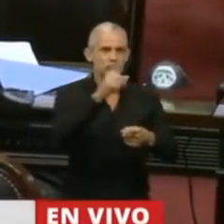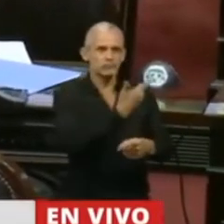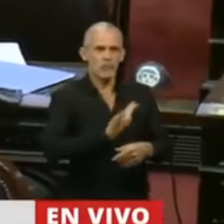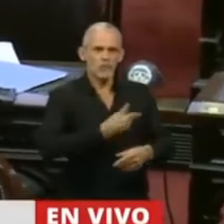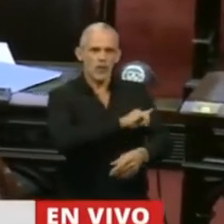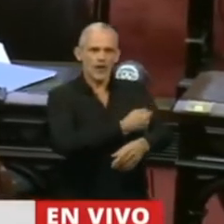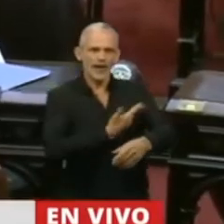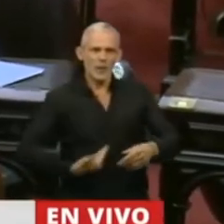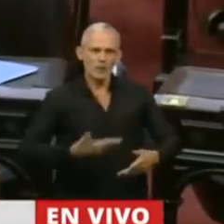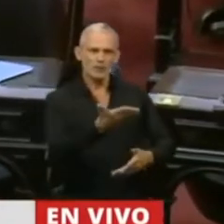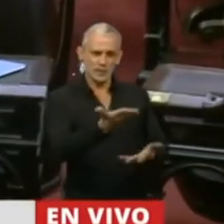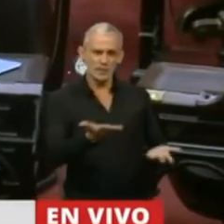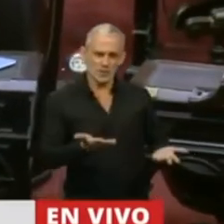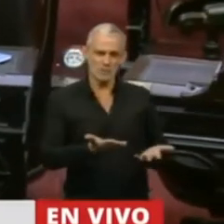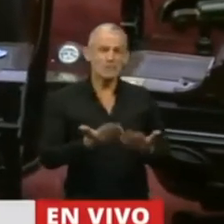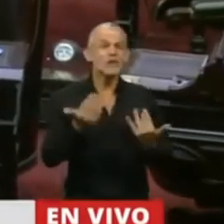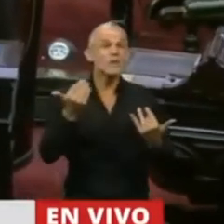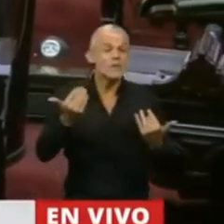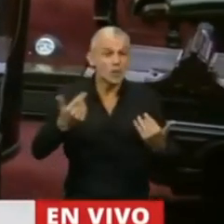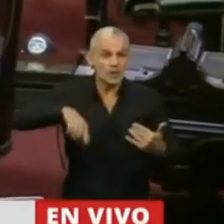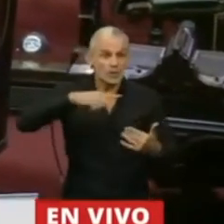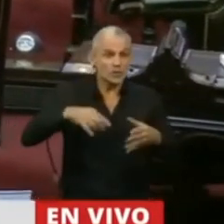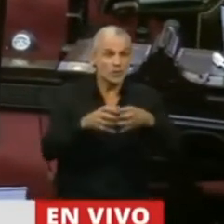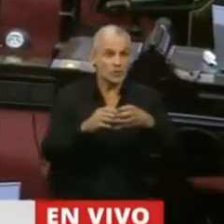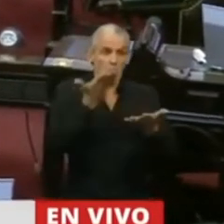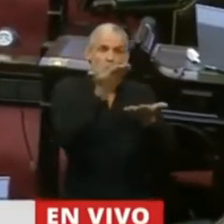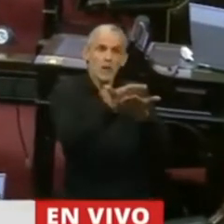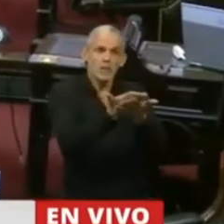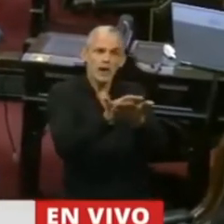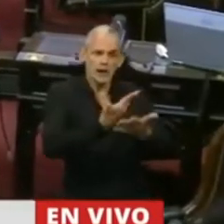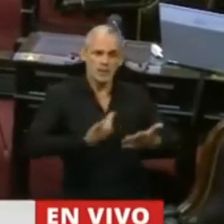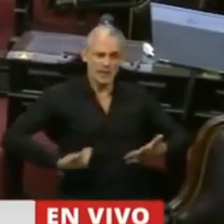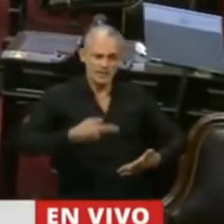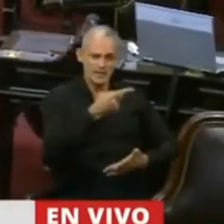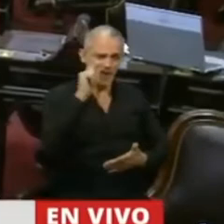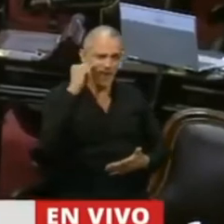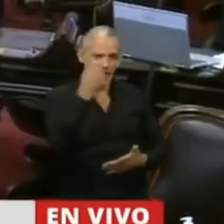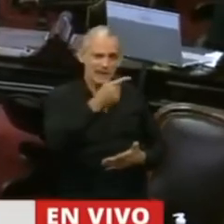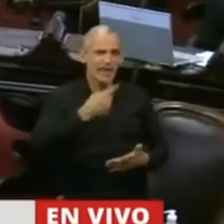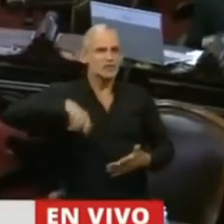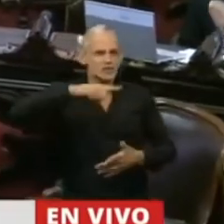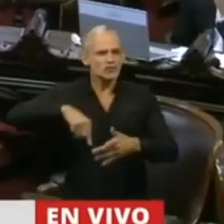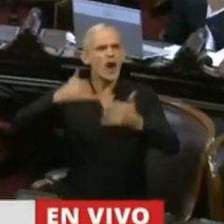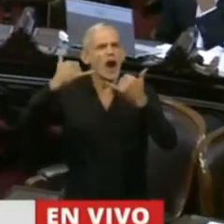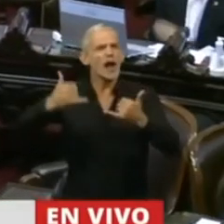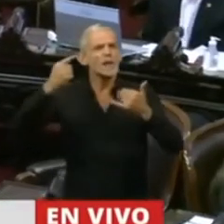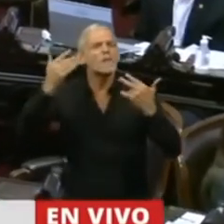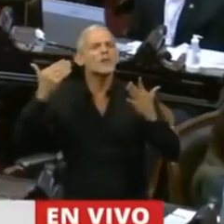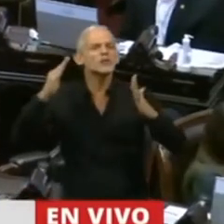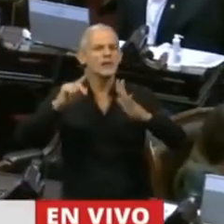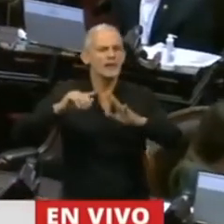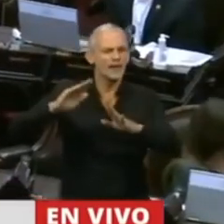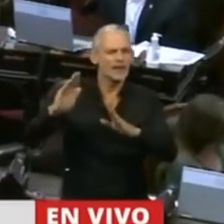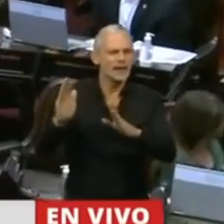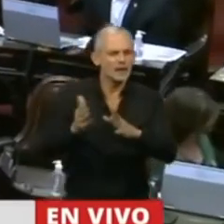Ejecutivo y tuvimos la oportunidad de proponerle al Presidente que teníamos la capacidad de poder producir